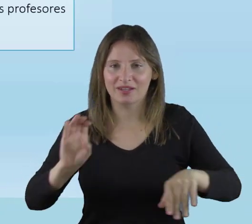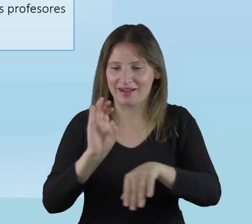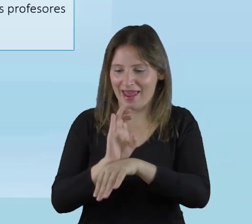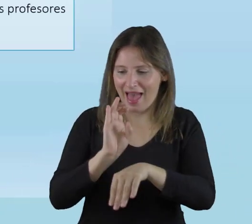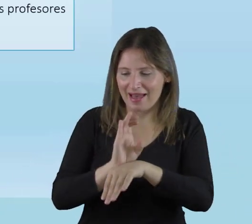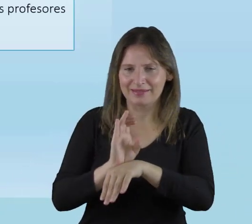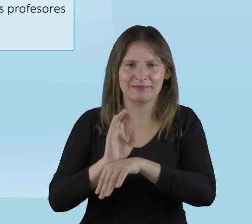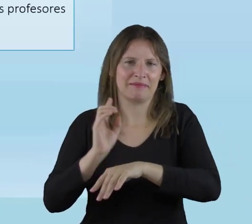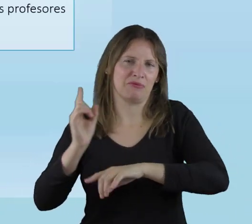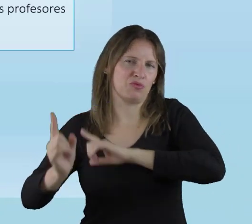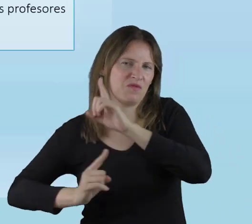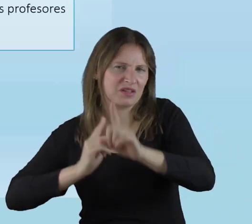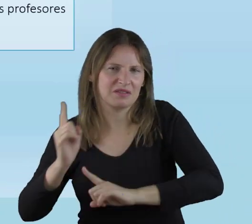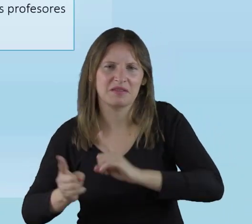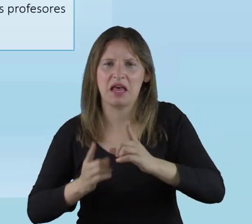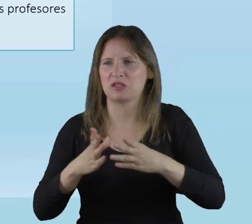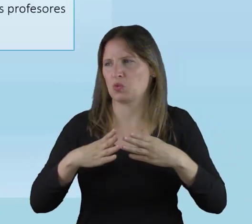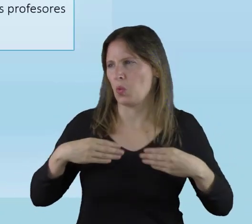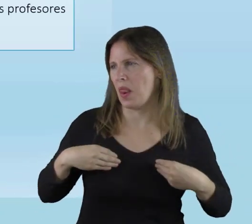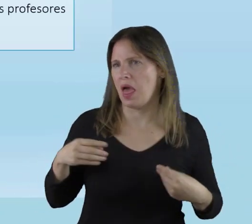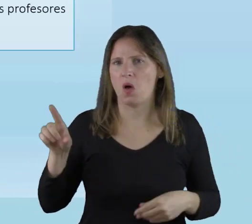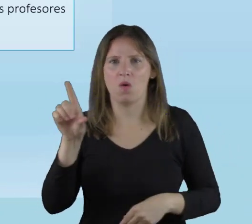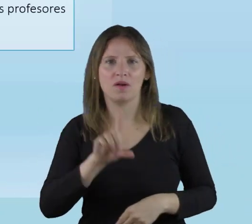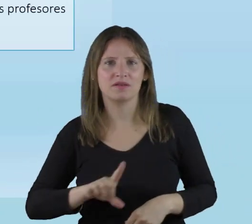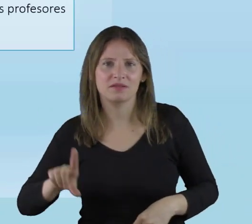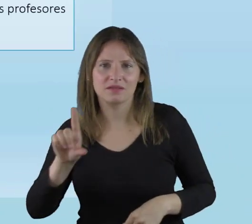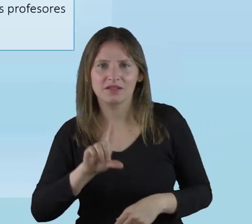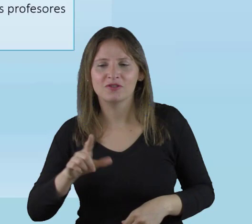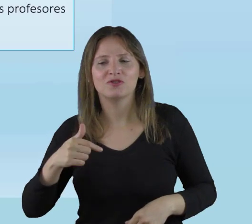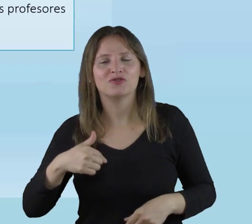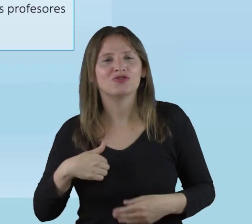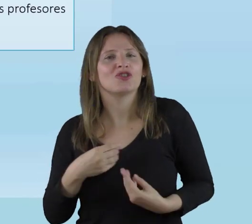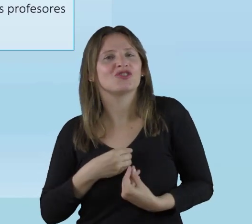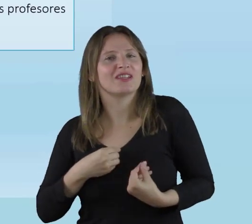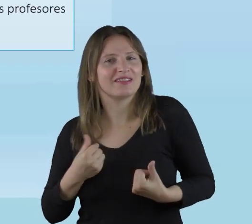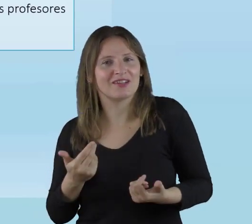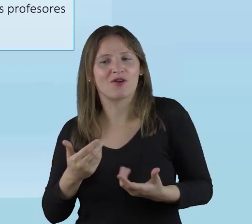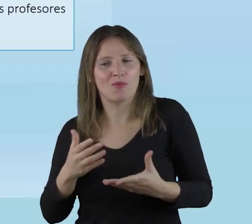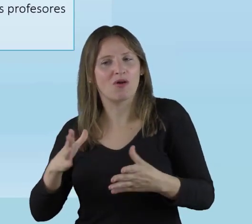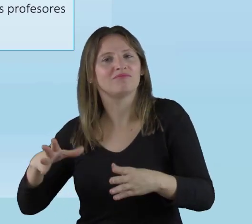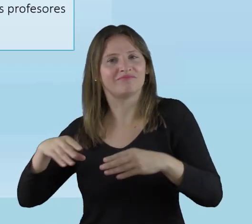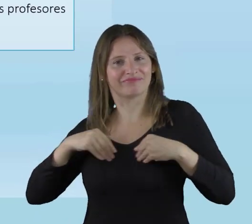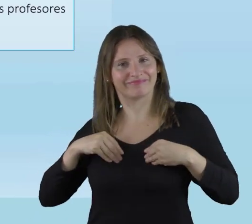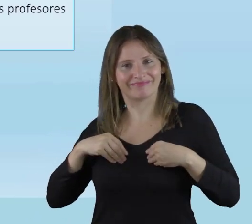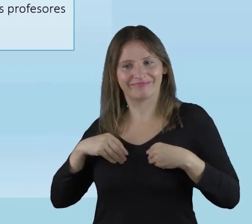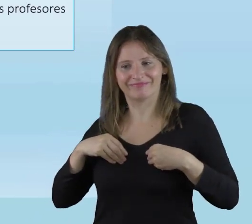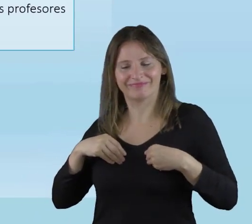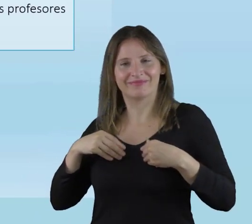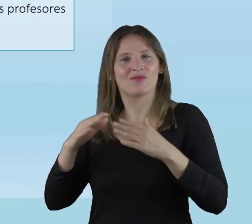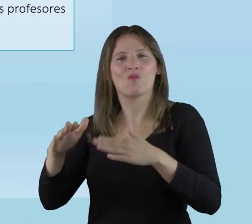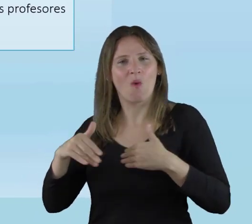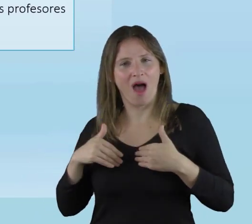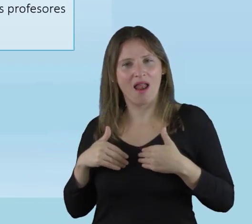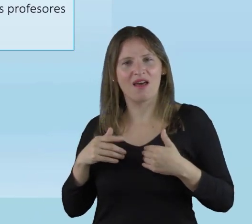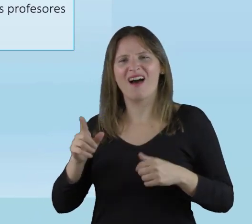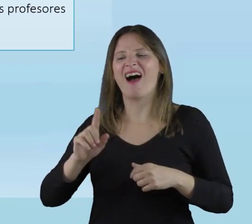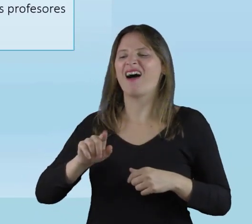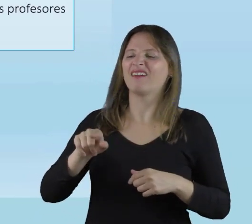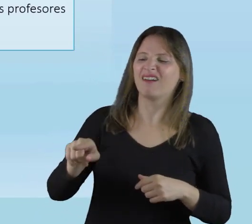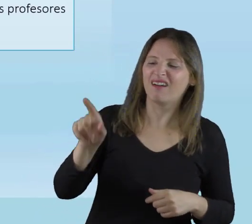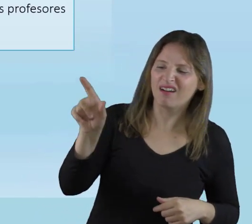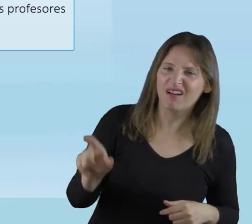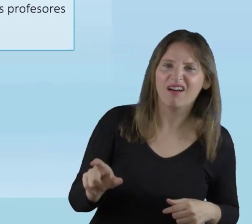O sea, mis estudiantes de mi aula, de la universidad o de la escuela o donde yo trabaje, tengo que asumirlos como